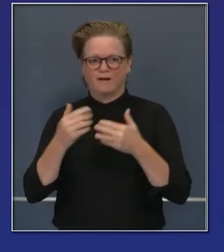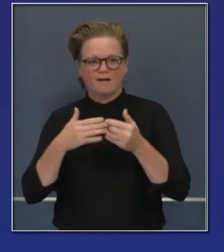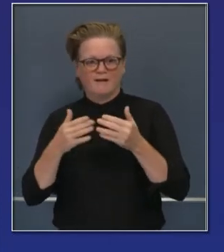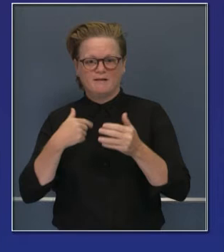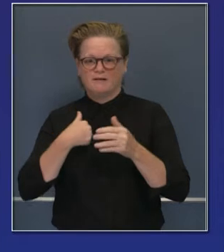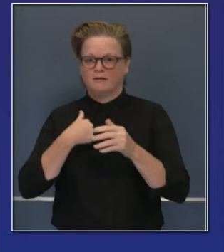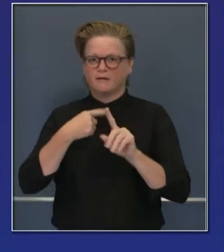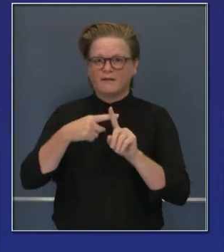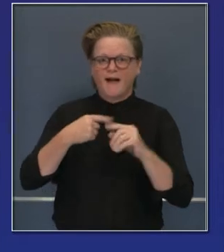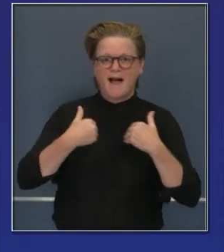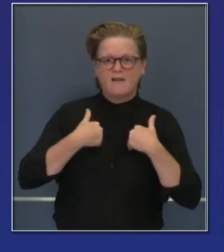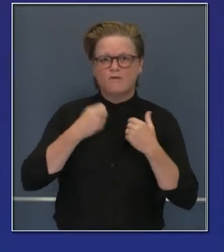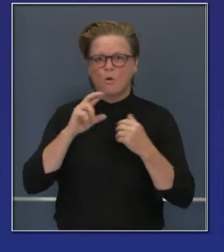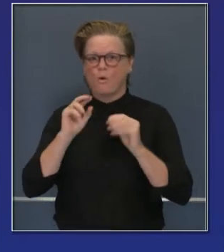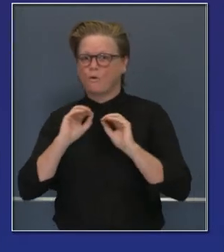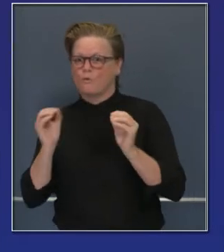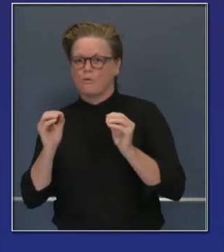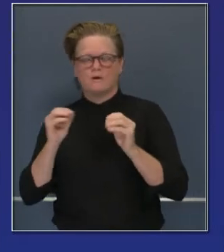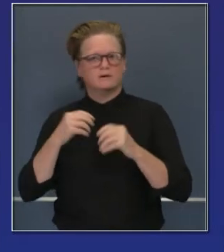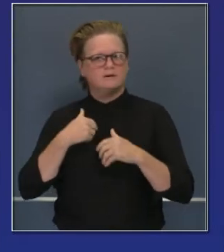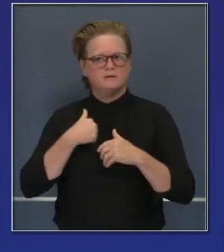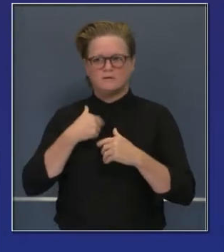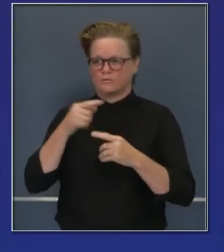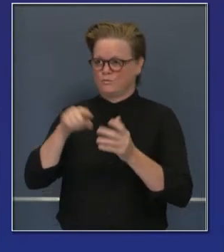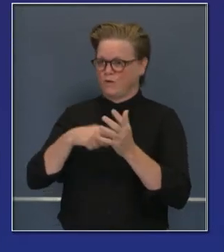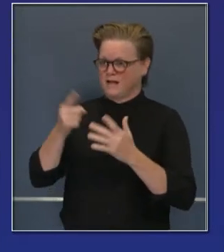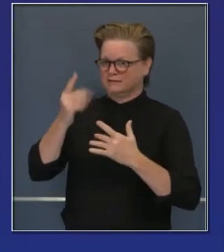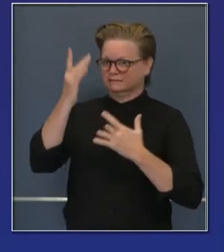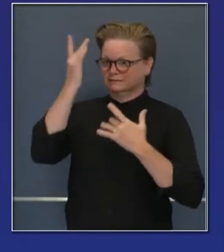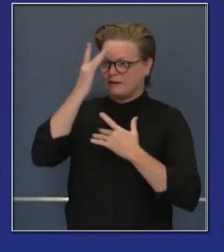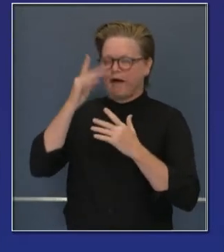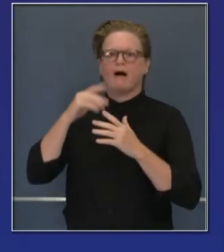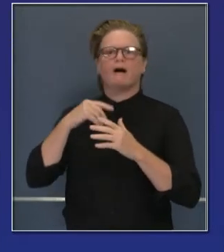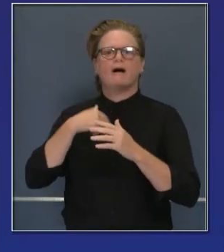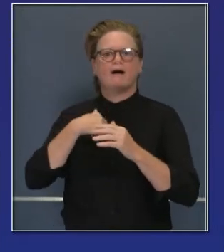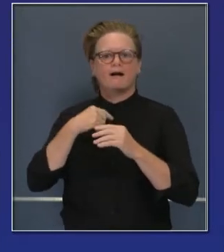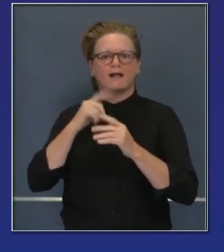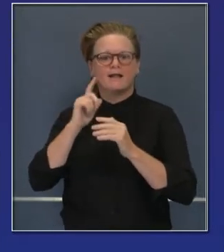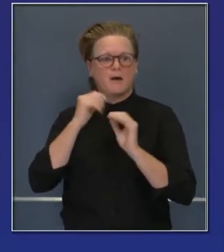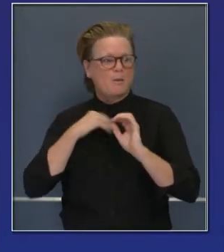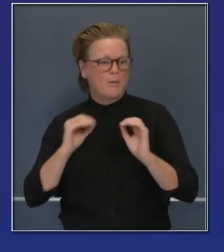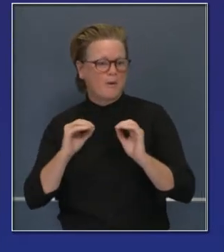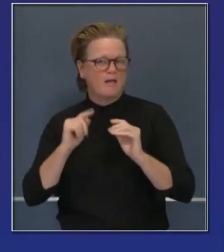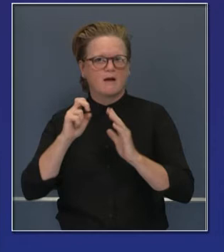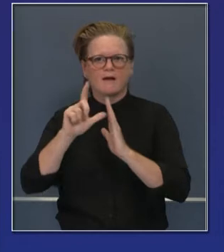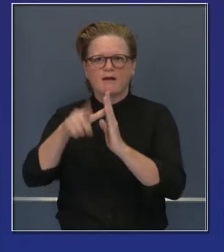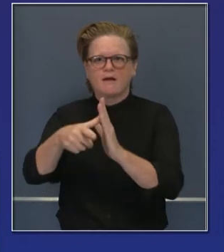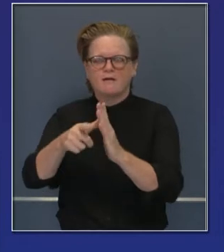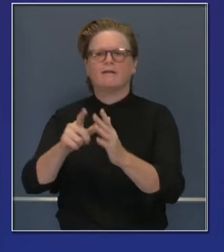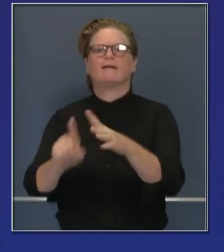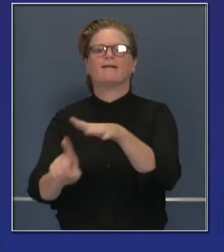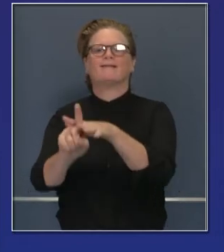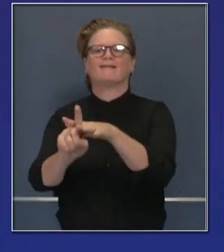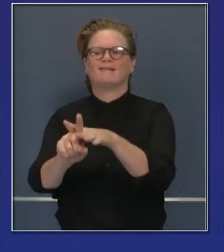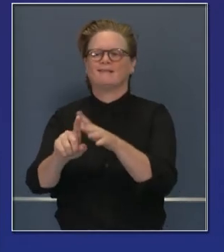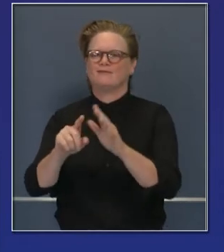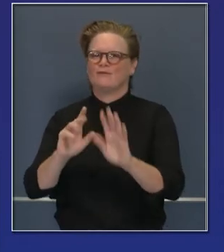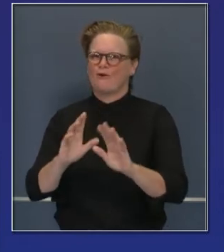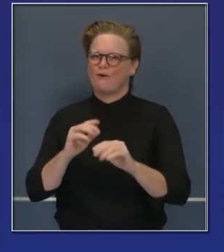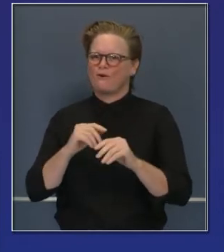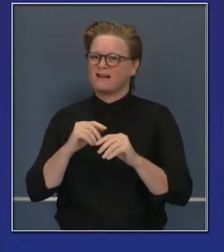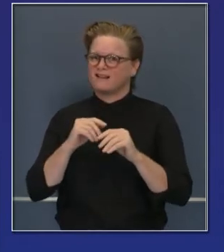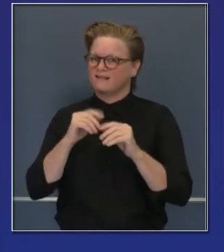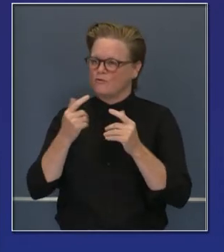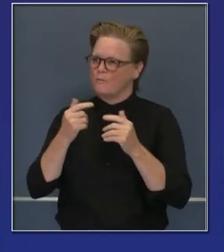Episódico y se renueva a sí mismo y funciona de formas que requieren pruebas subsiguientes. Y esperamos poder